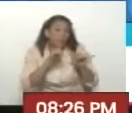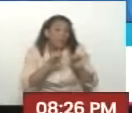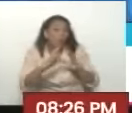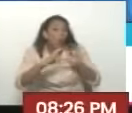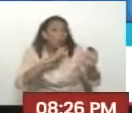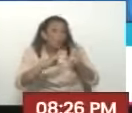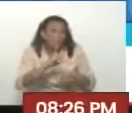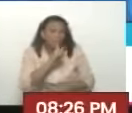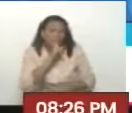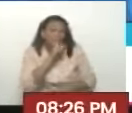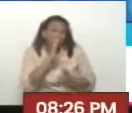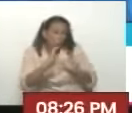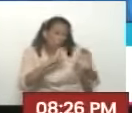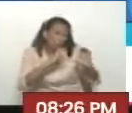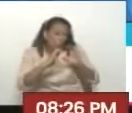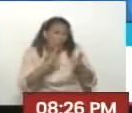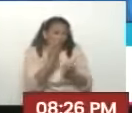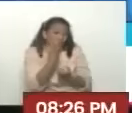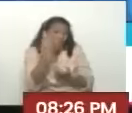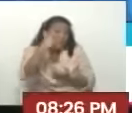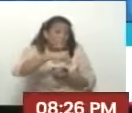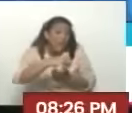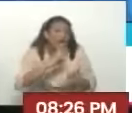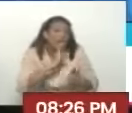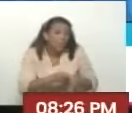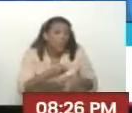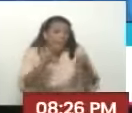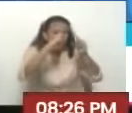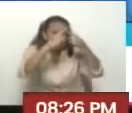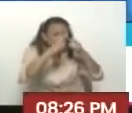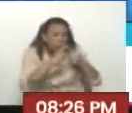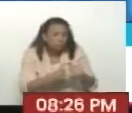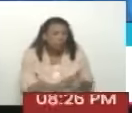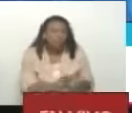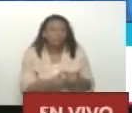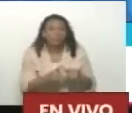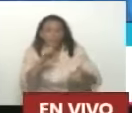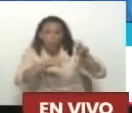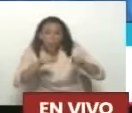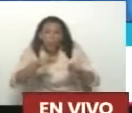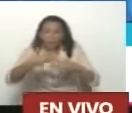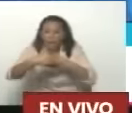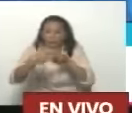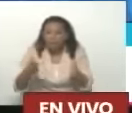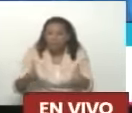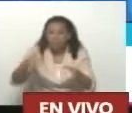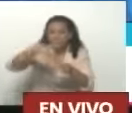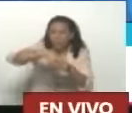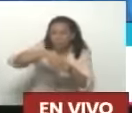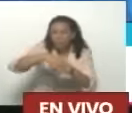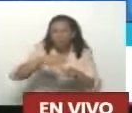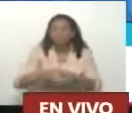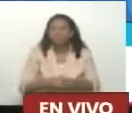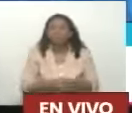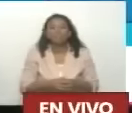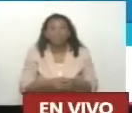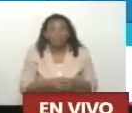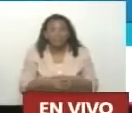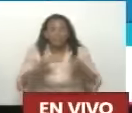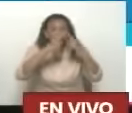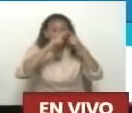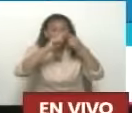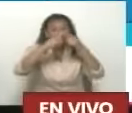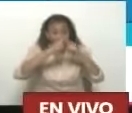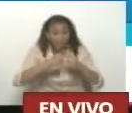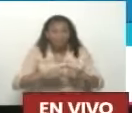Conversaciones ¿Verdad? Porque todavía han faltado Todavía Algunas actas Este Están computando